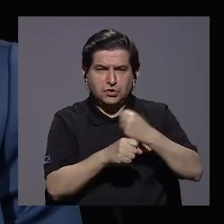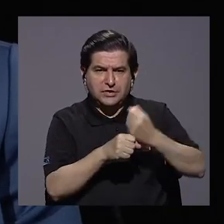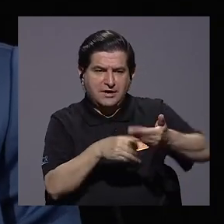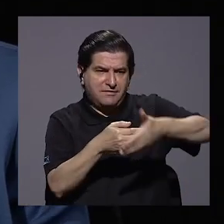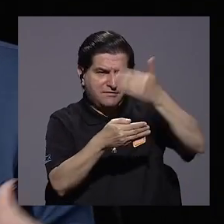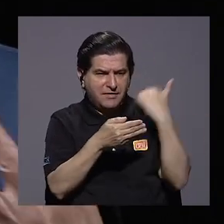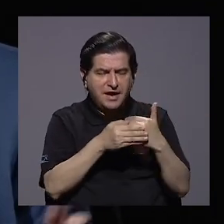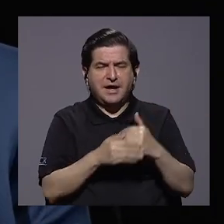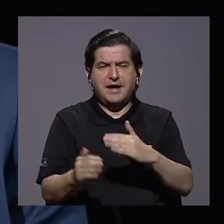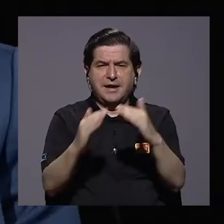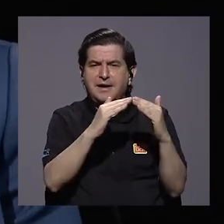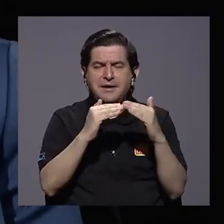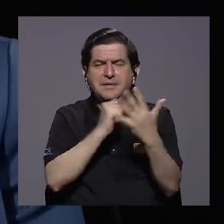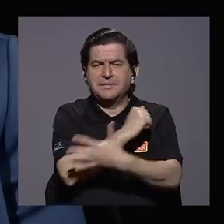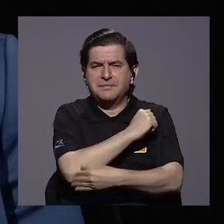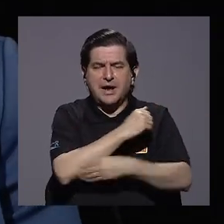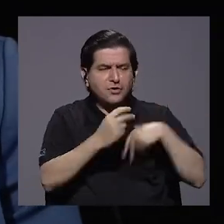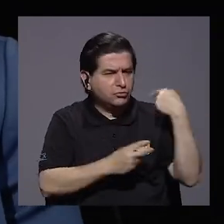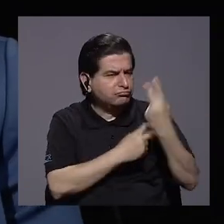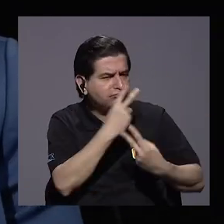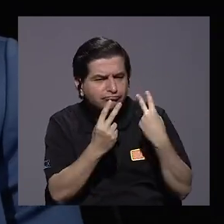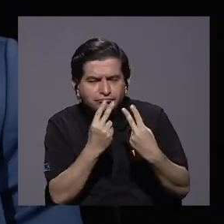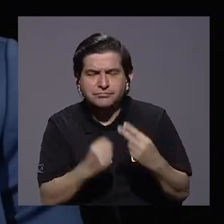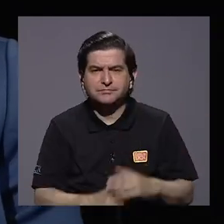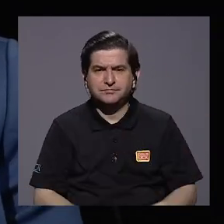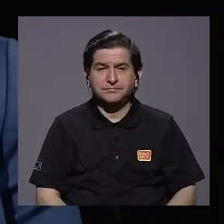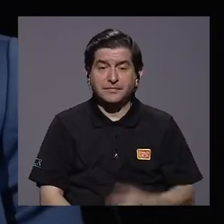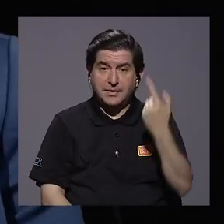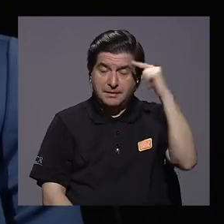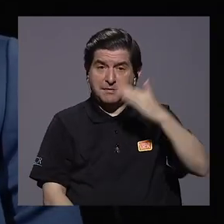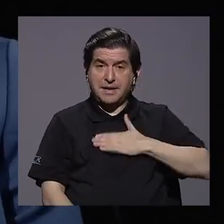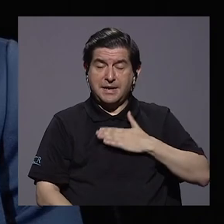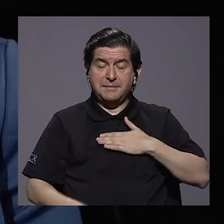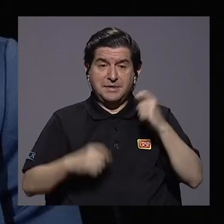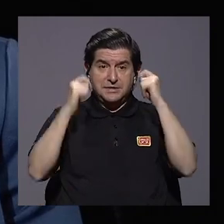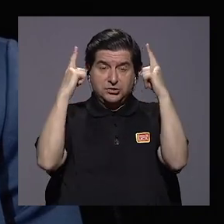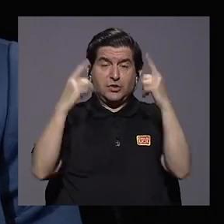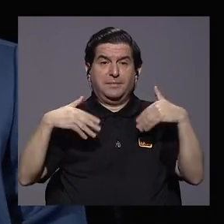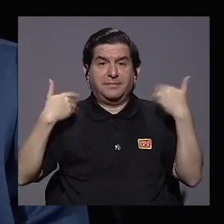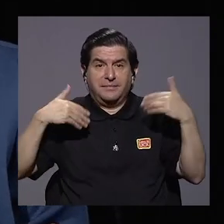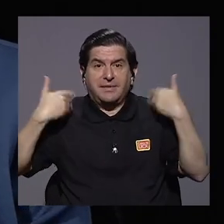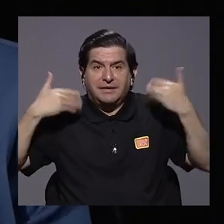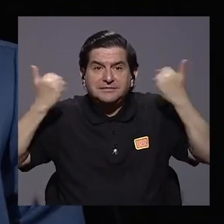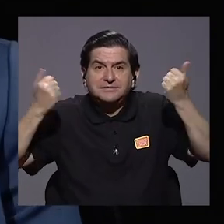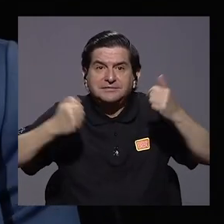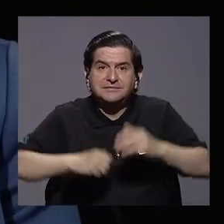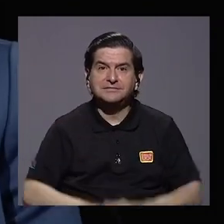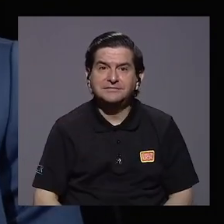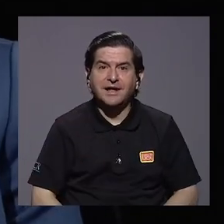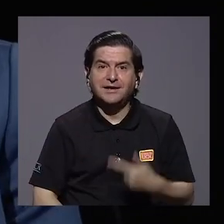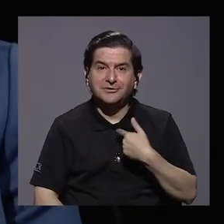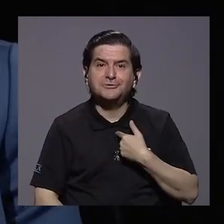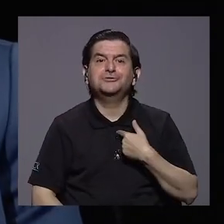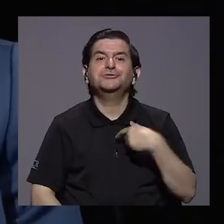trabajado las barriadas pobres y para mi sorpresa y alegría pude ser